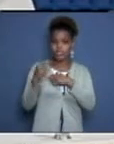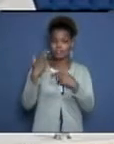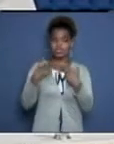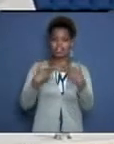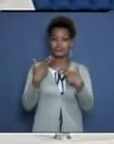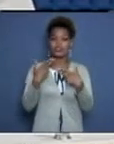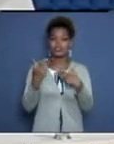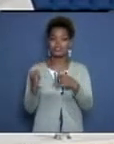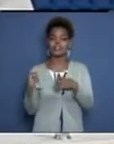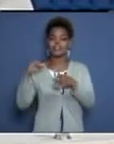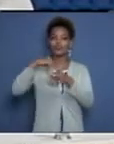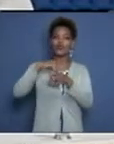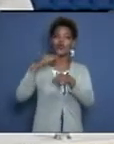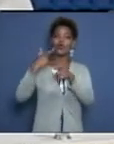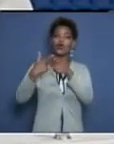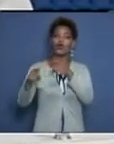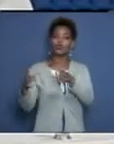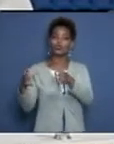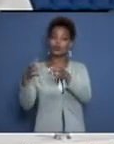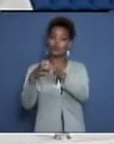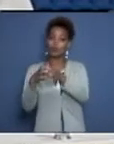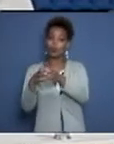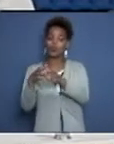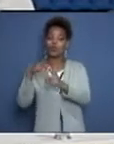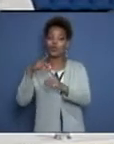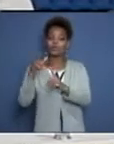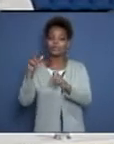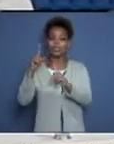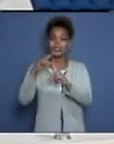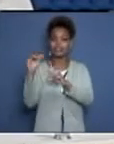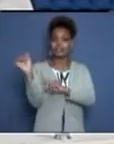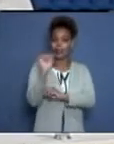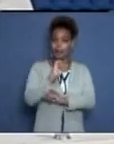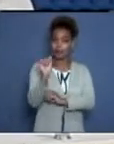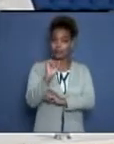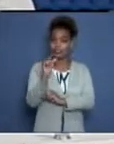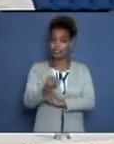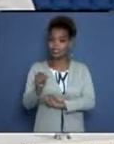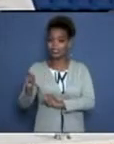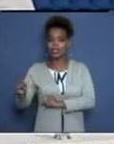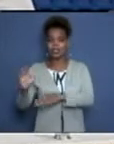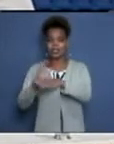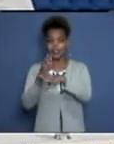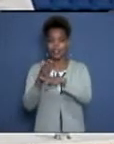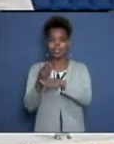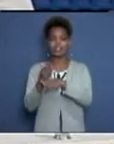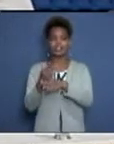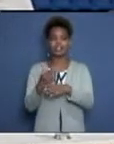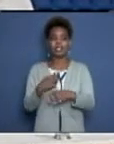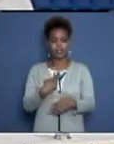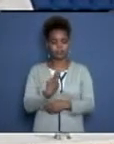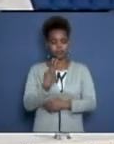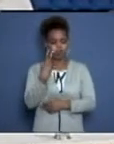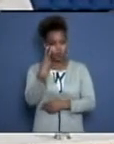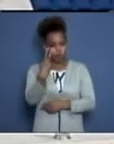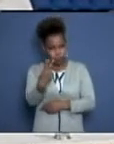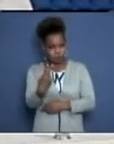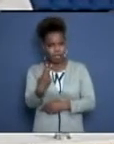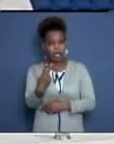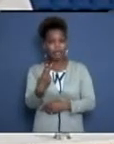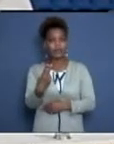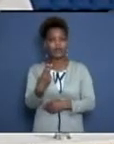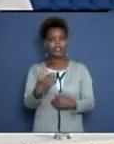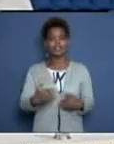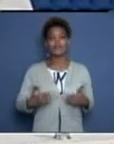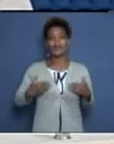decir, contingente de los transportistas holguineros que se incorporaron a la tarea, que con una buena actitud de estas personas, es